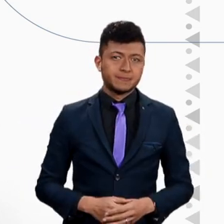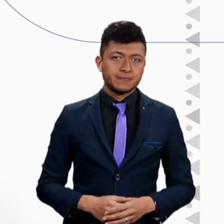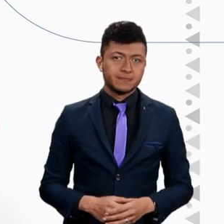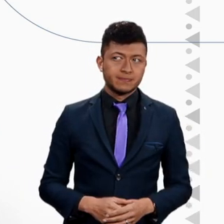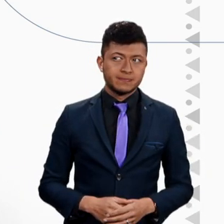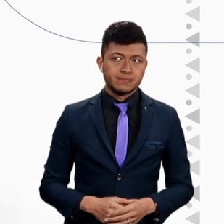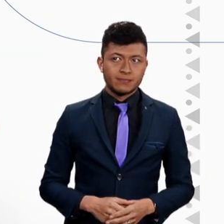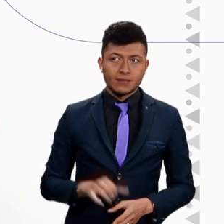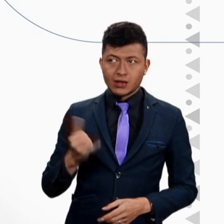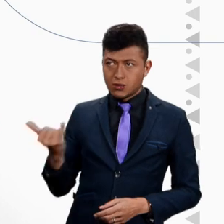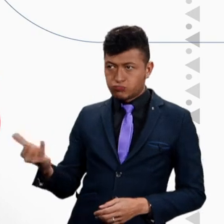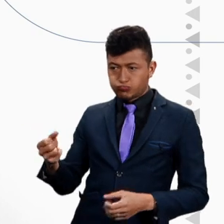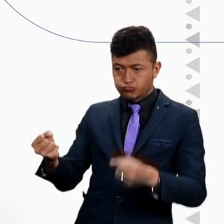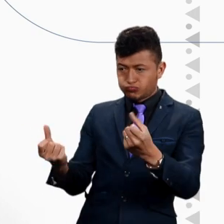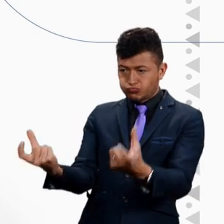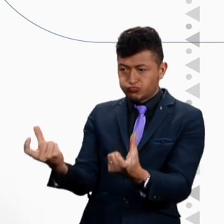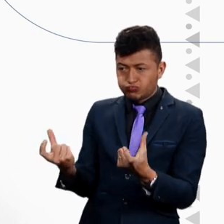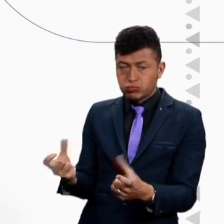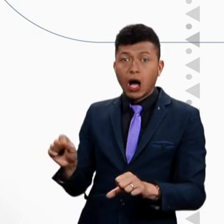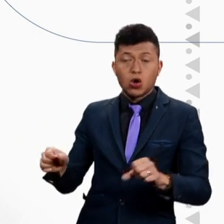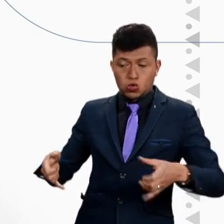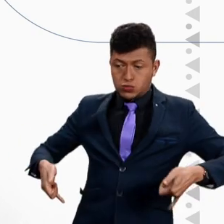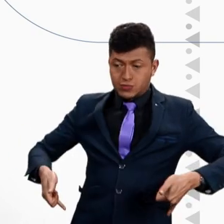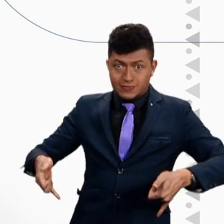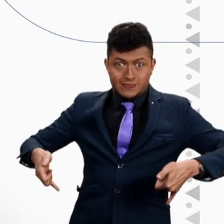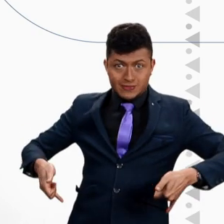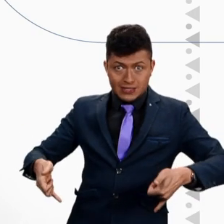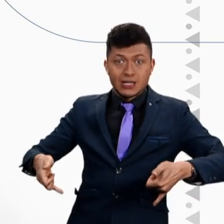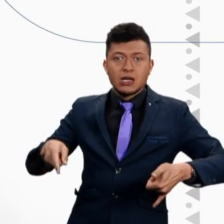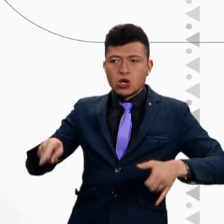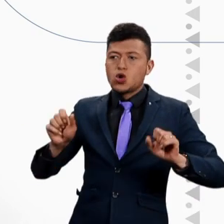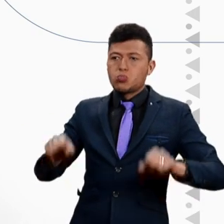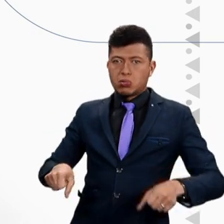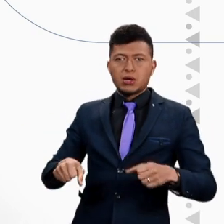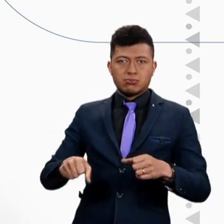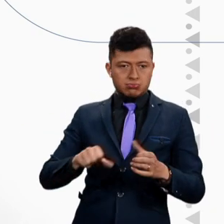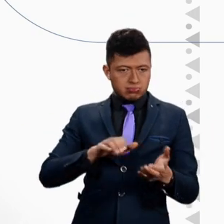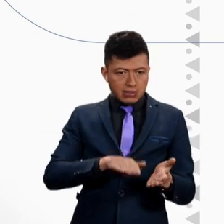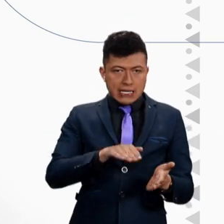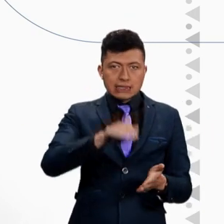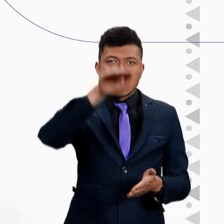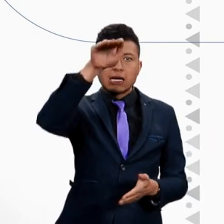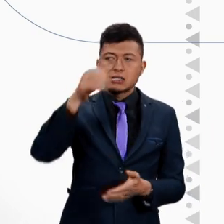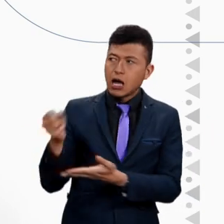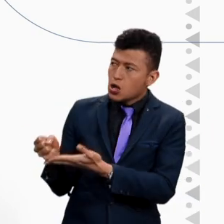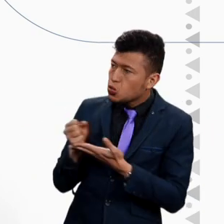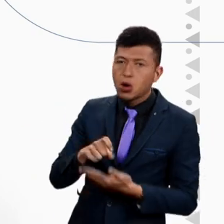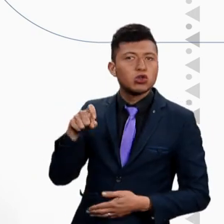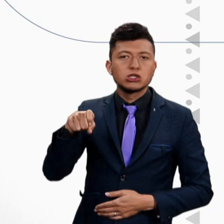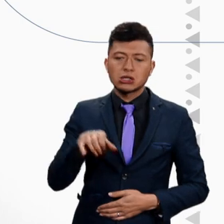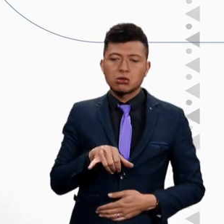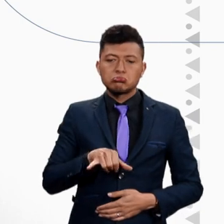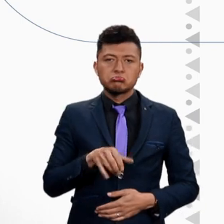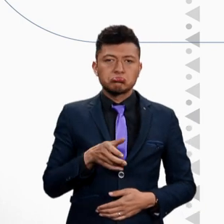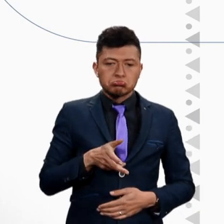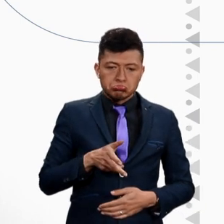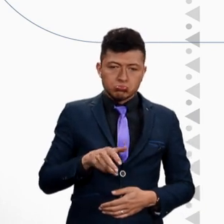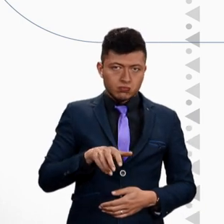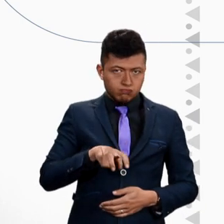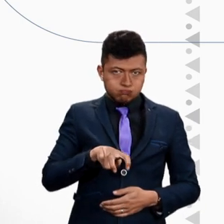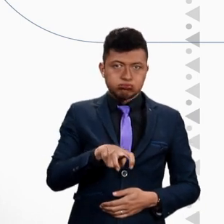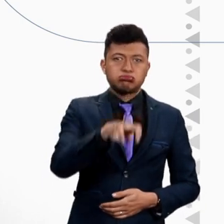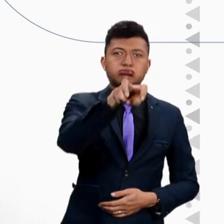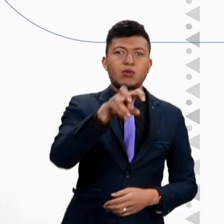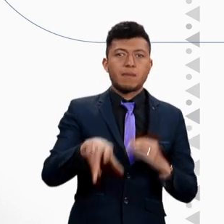Gracias a un mecanismo de rieles que trae bajo las llantas, ahora existen sillas de ruedas que pueden subir y bajar escaleras sin necesidad de ayuda. También